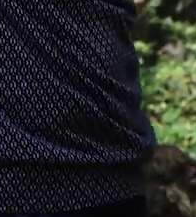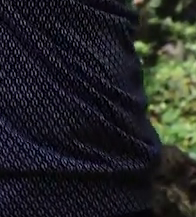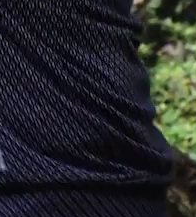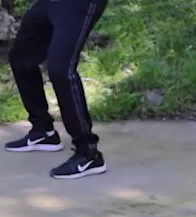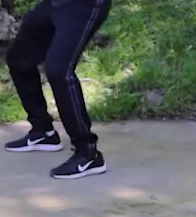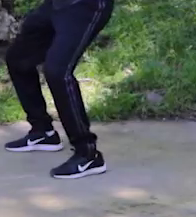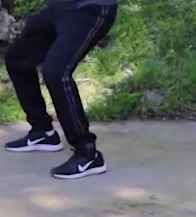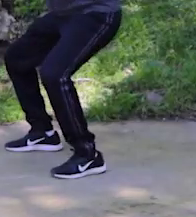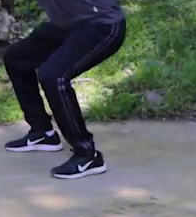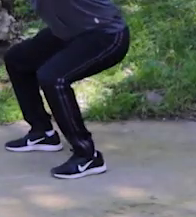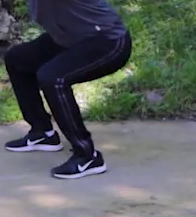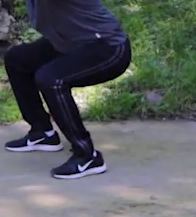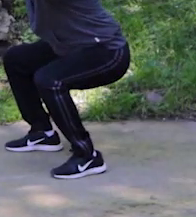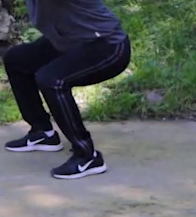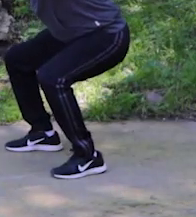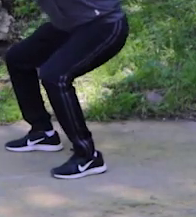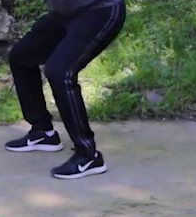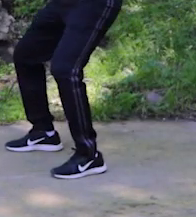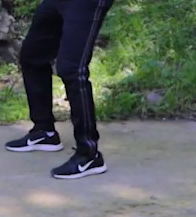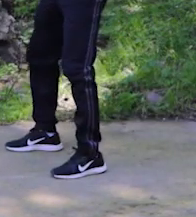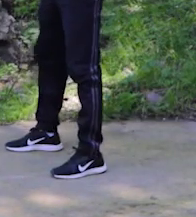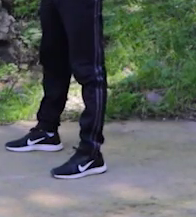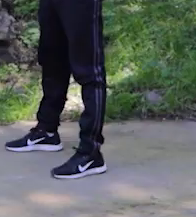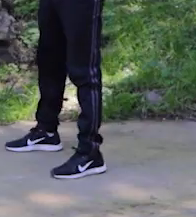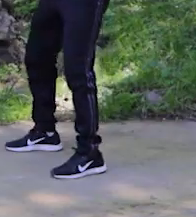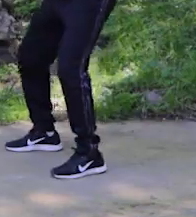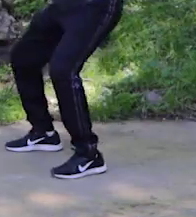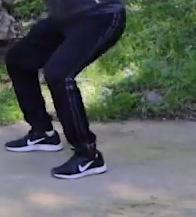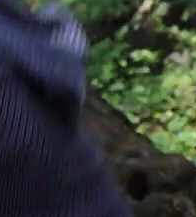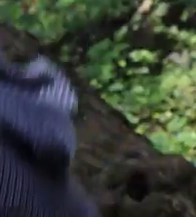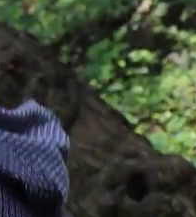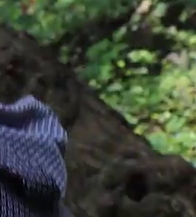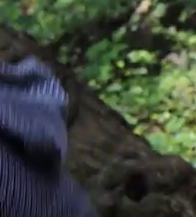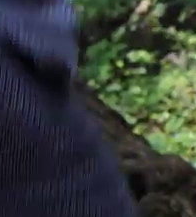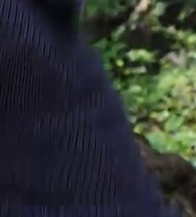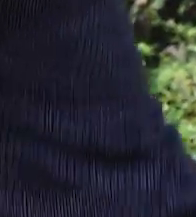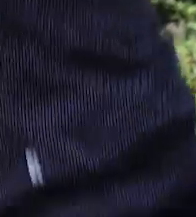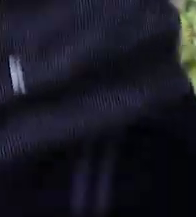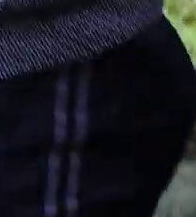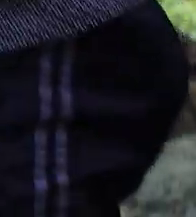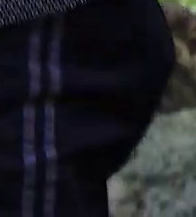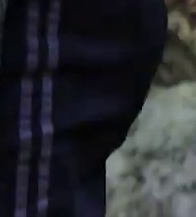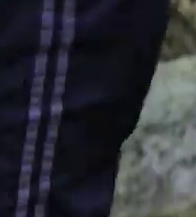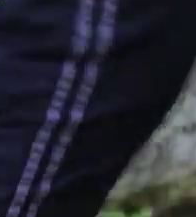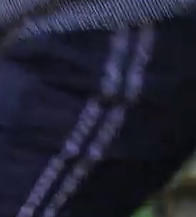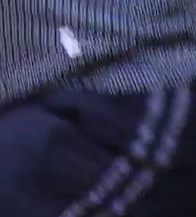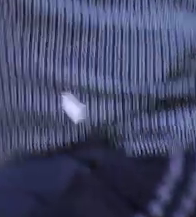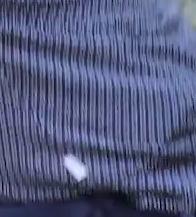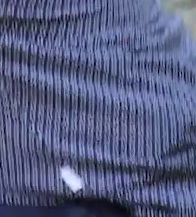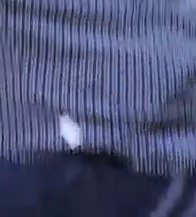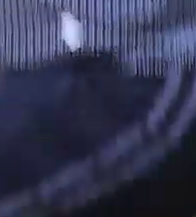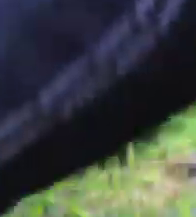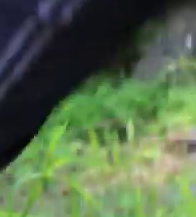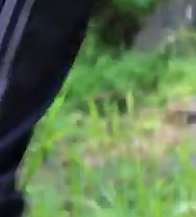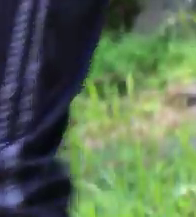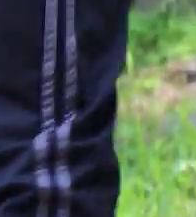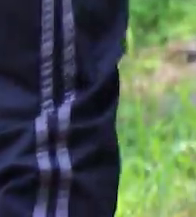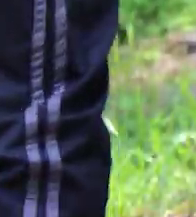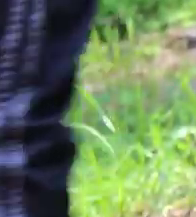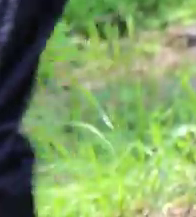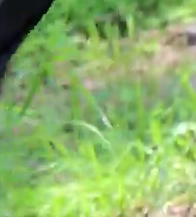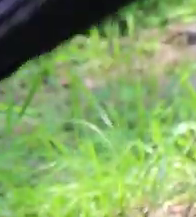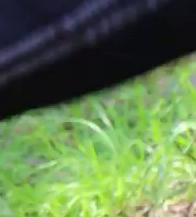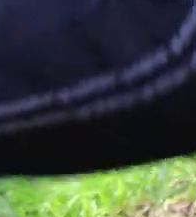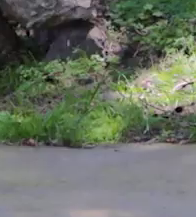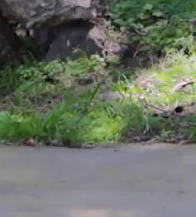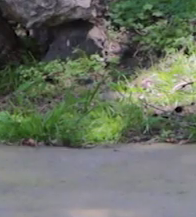y bajamos. Flexionamos rodilla. 90 más. Bien, exactamente. Arriba.